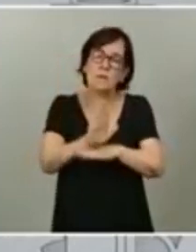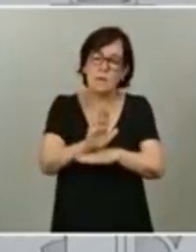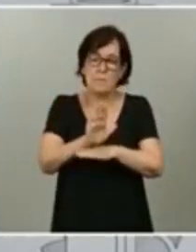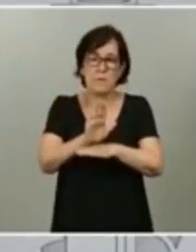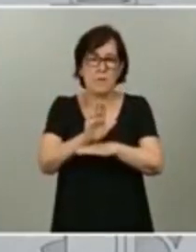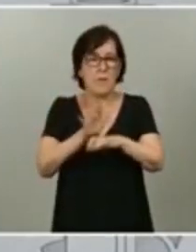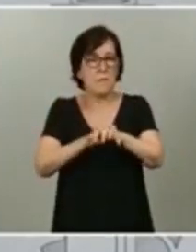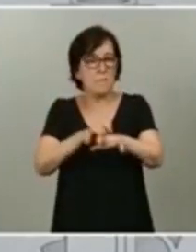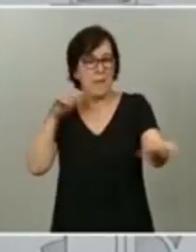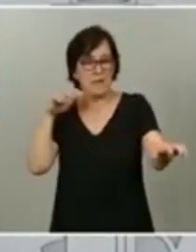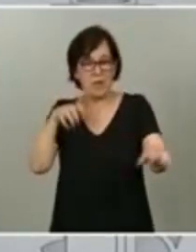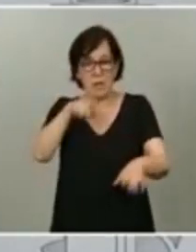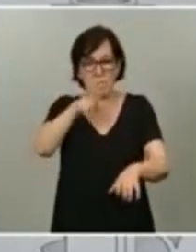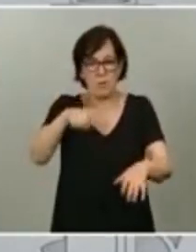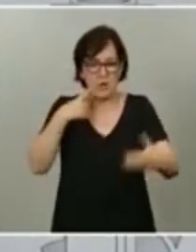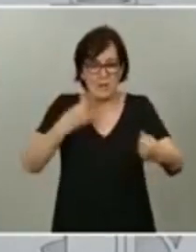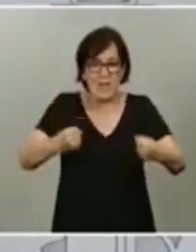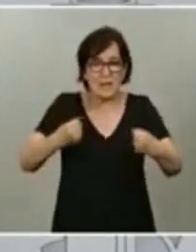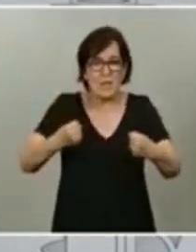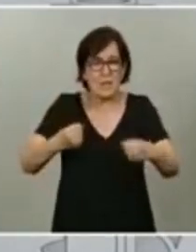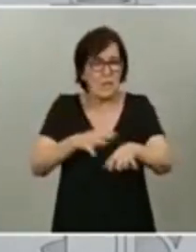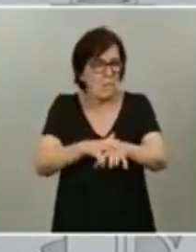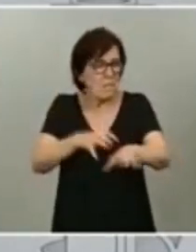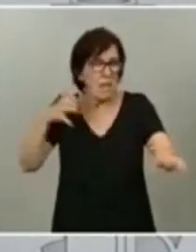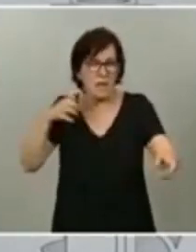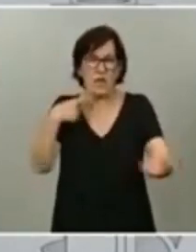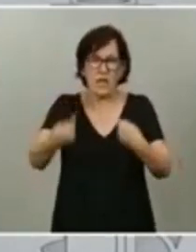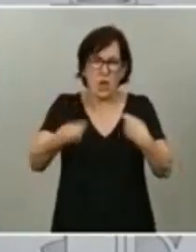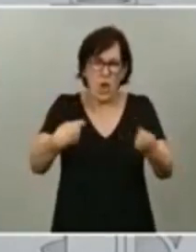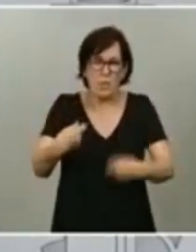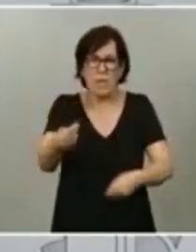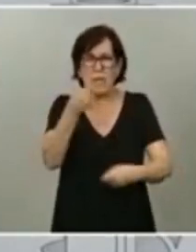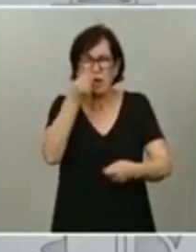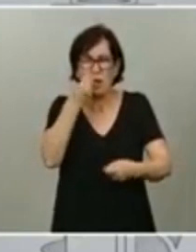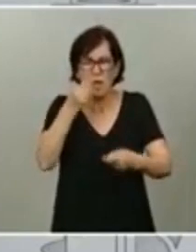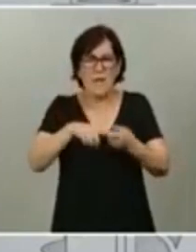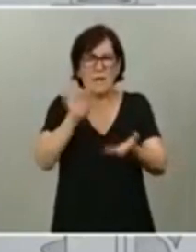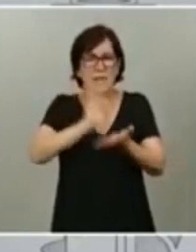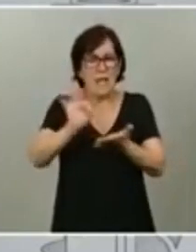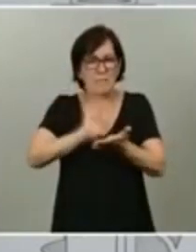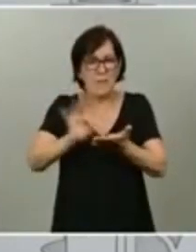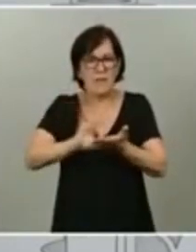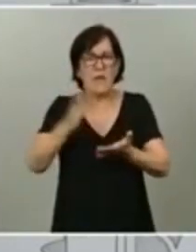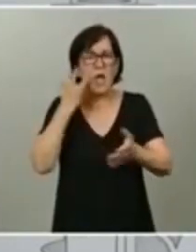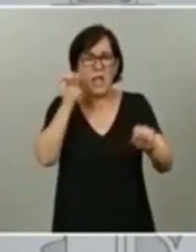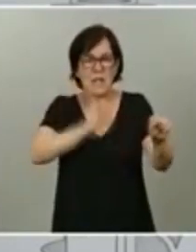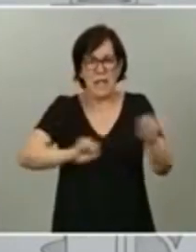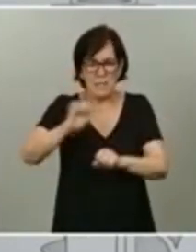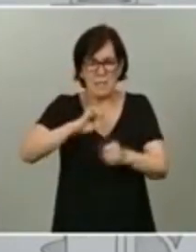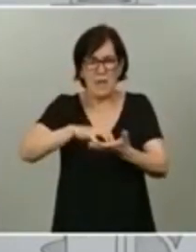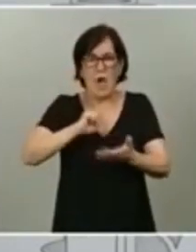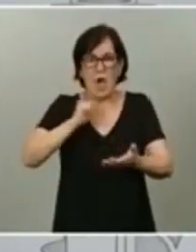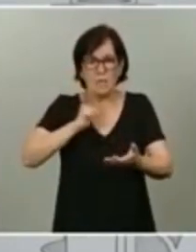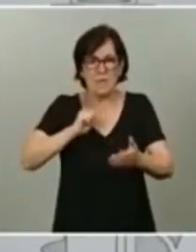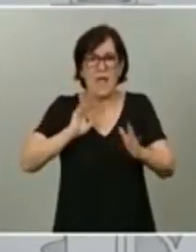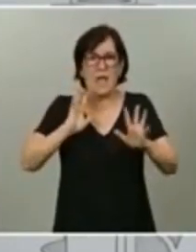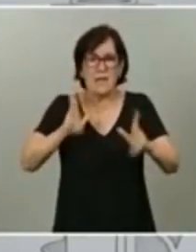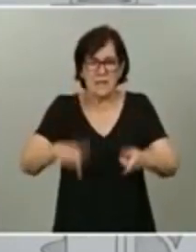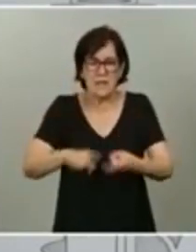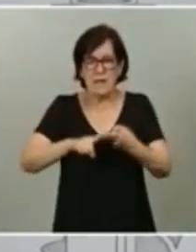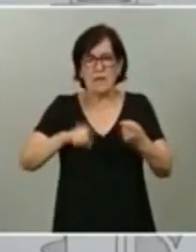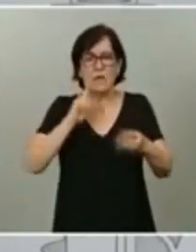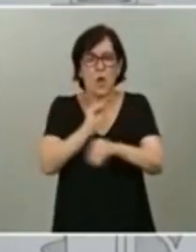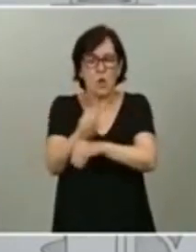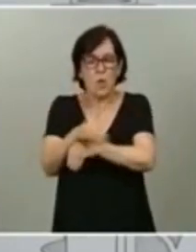personal sanitario, son mayoría en el comercio, la alimentación, los servicios, de limpieza hospitalaria, de residencias, también en los cuidados a una